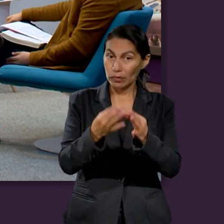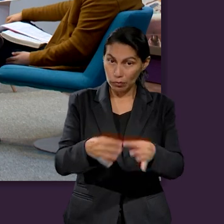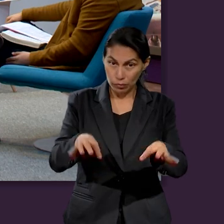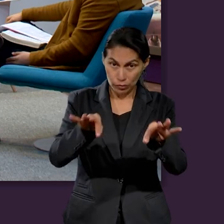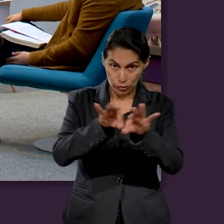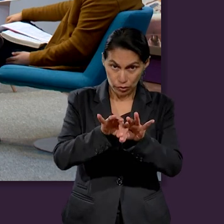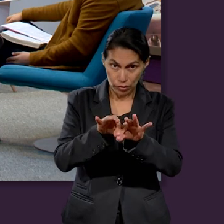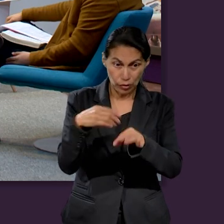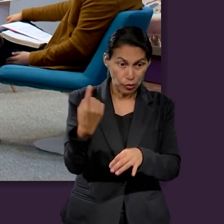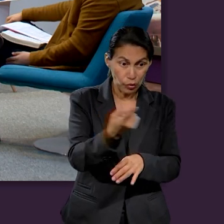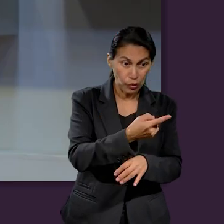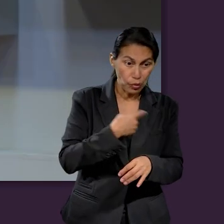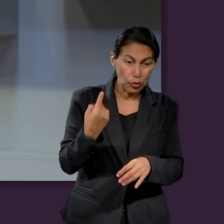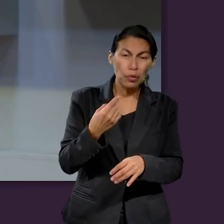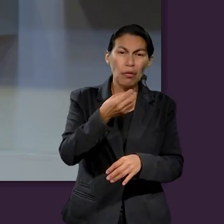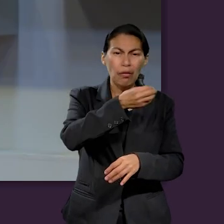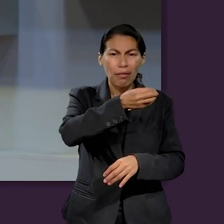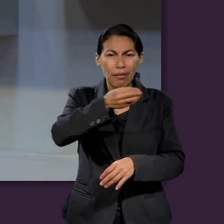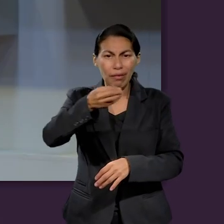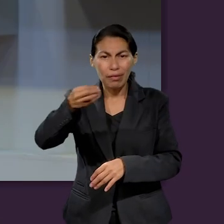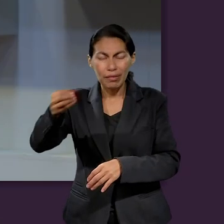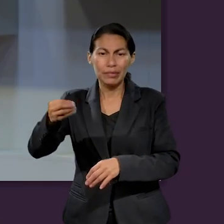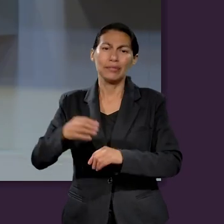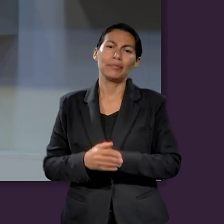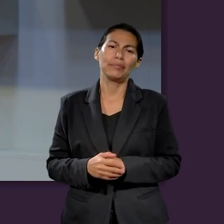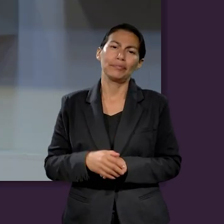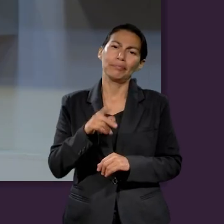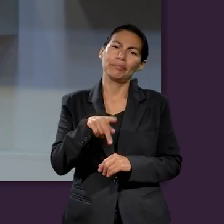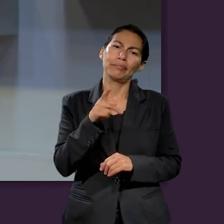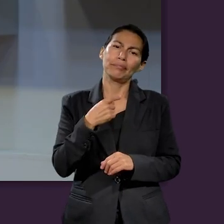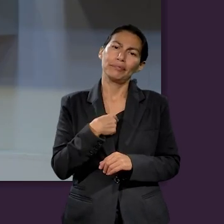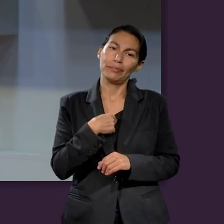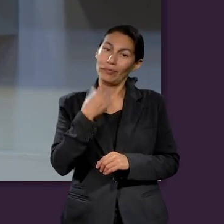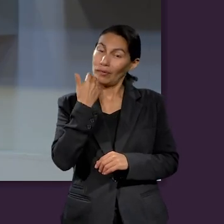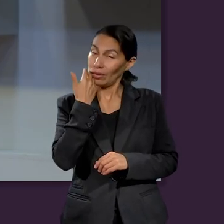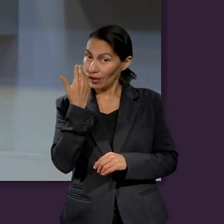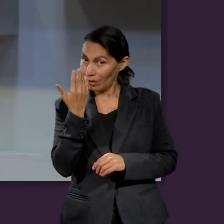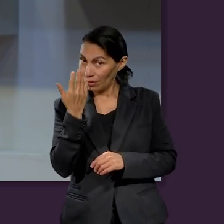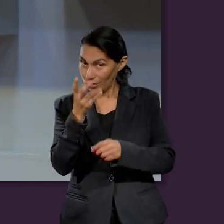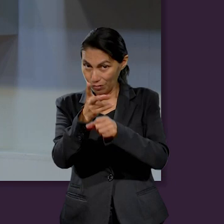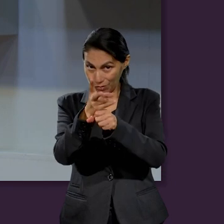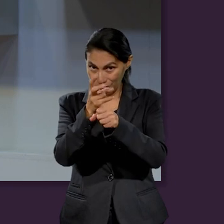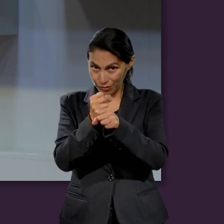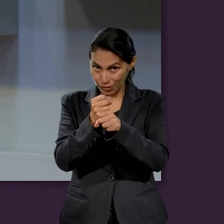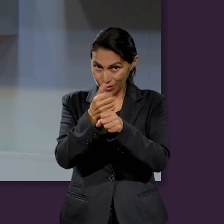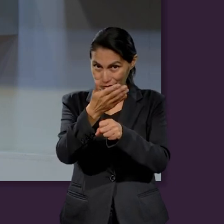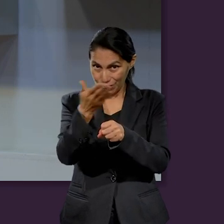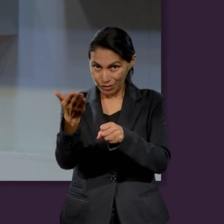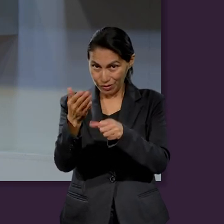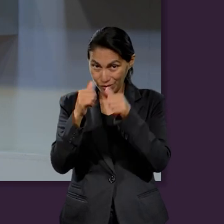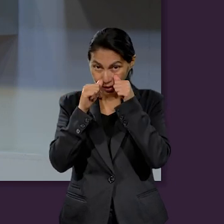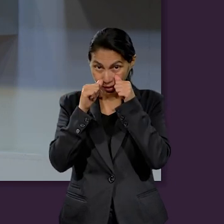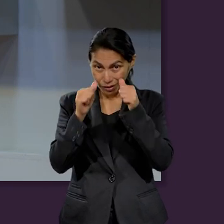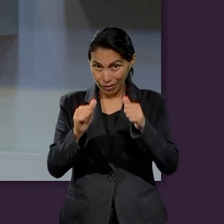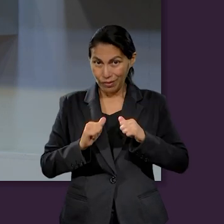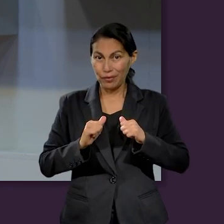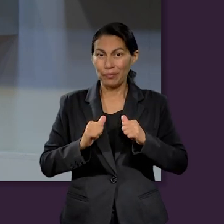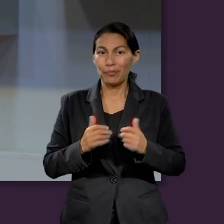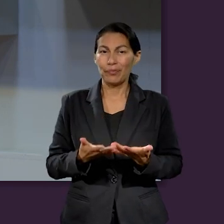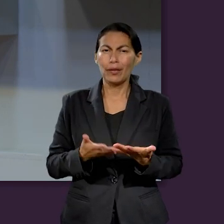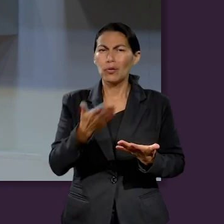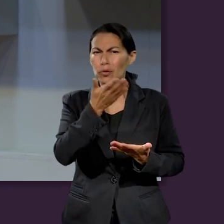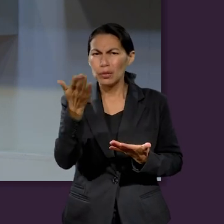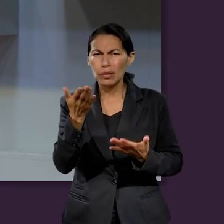Que somos administradores, la importancia de lo que ustedes dijeron de organizarnos nosotros, pero yo quiero invitar a quien nos